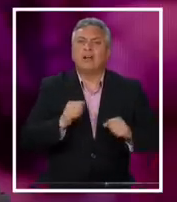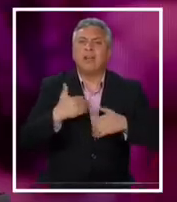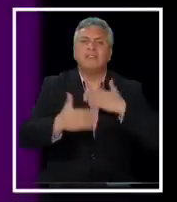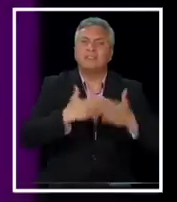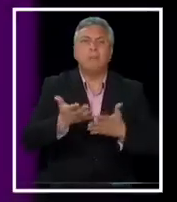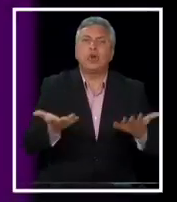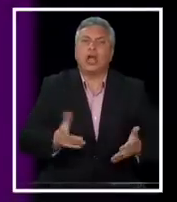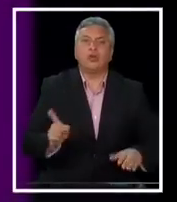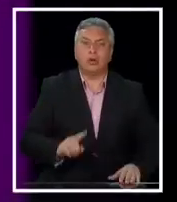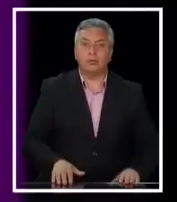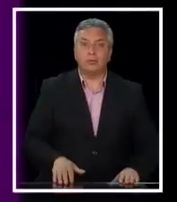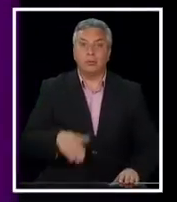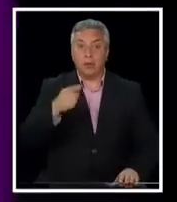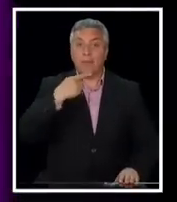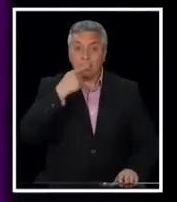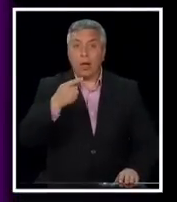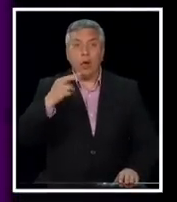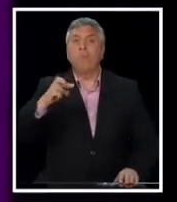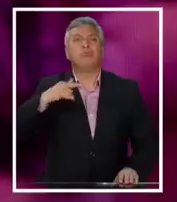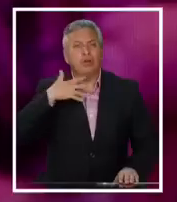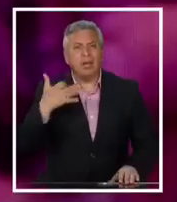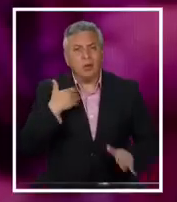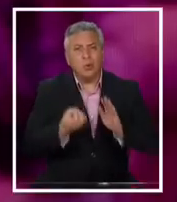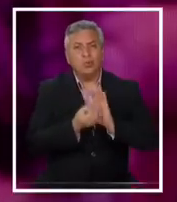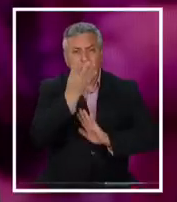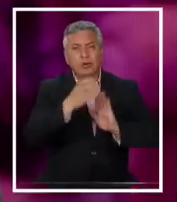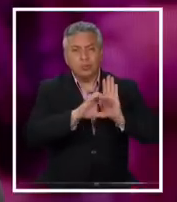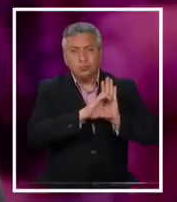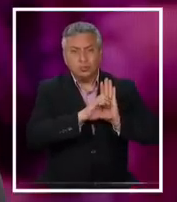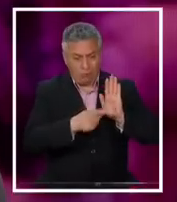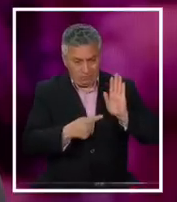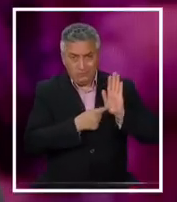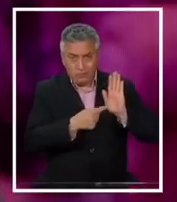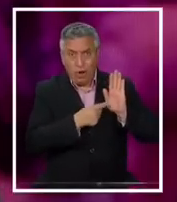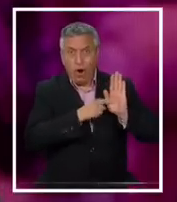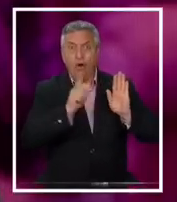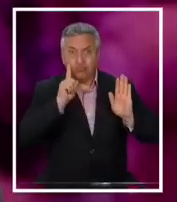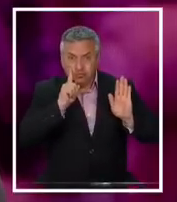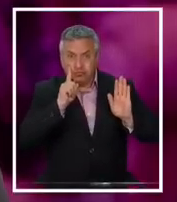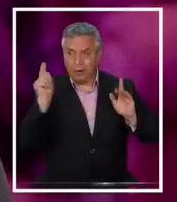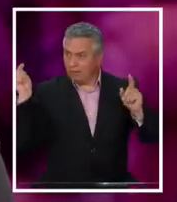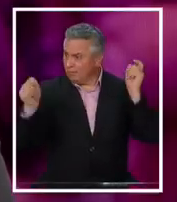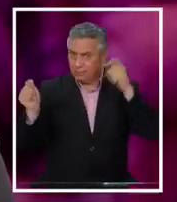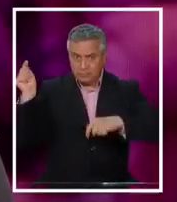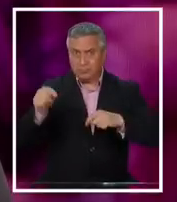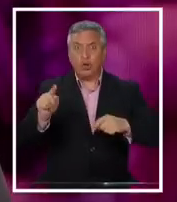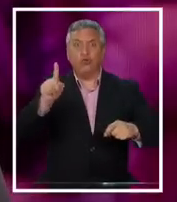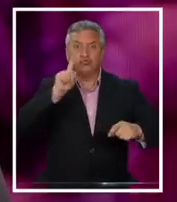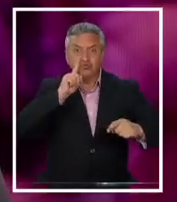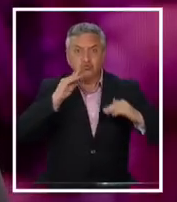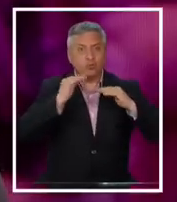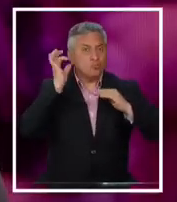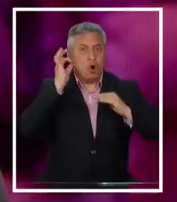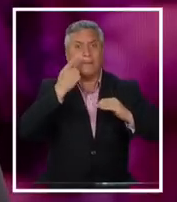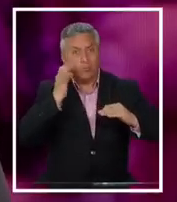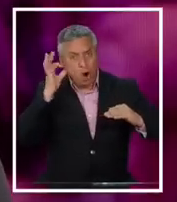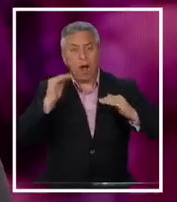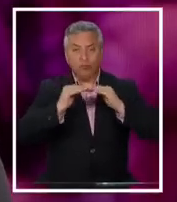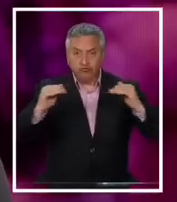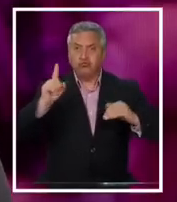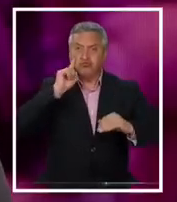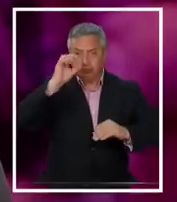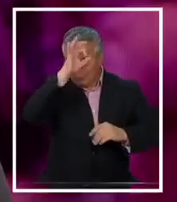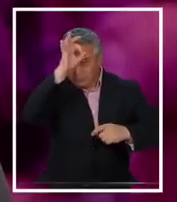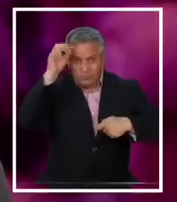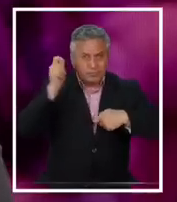Paulina. ¿Y por qué tenemos que hacer una nueva constitución, si esta constitución tuvo la participación, tuvo la paridad, tuvo la presencia de pueblos